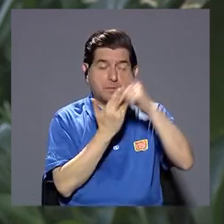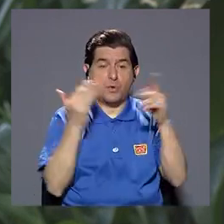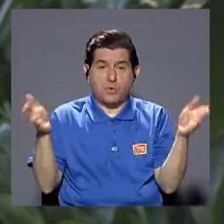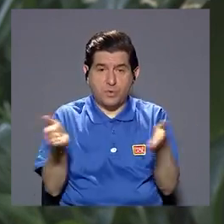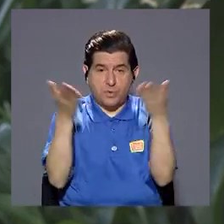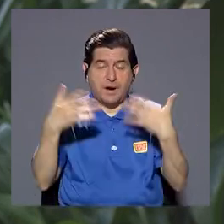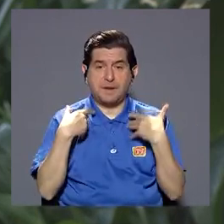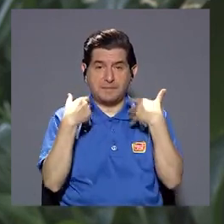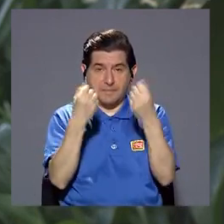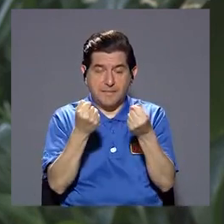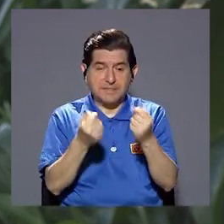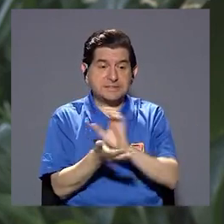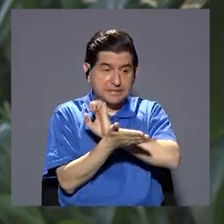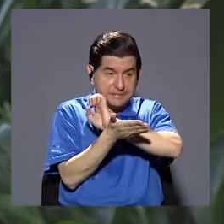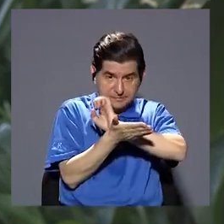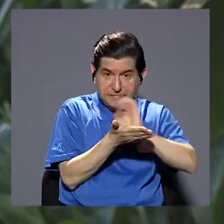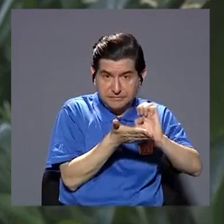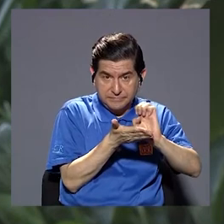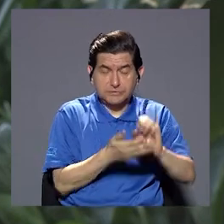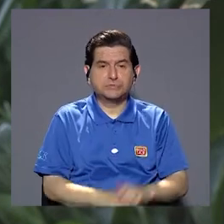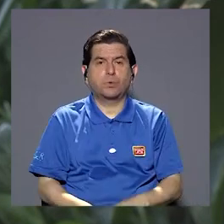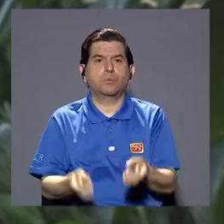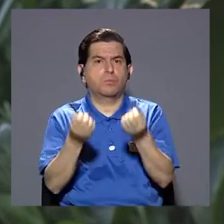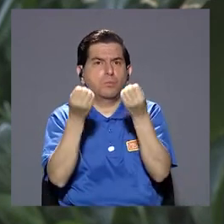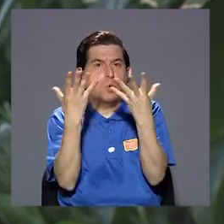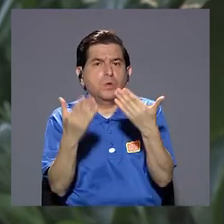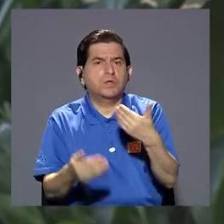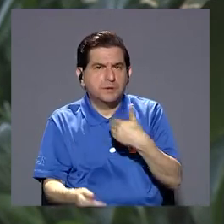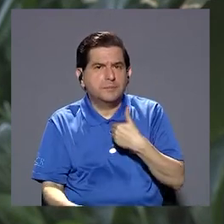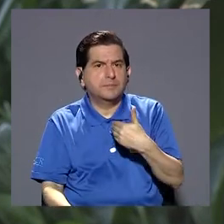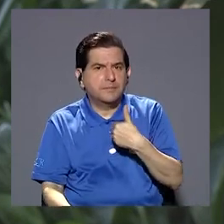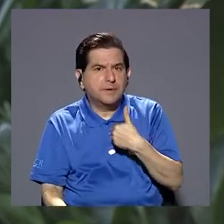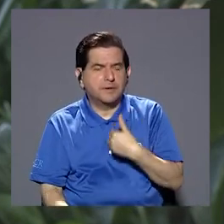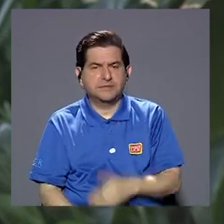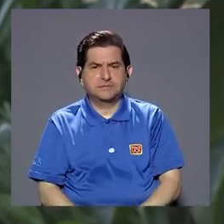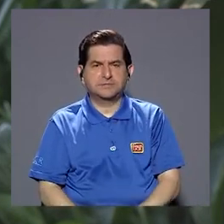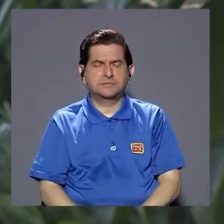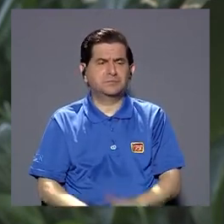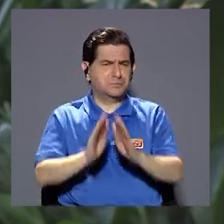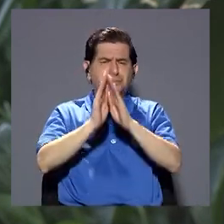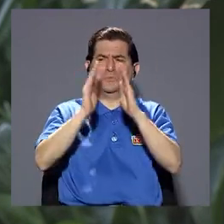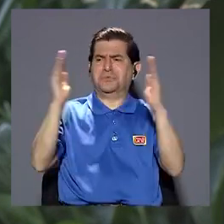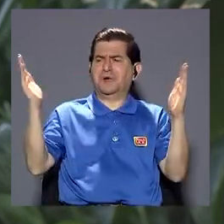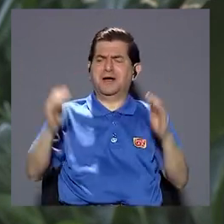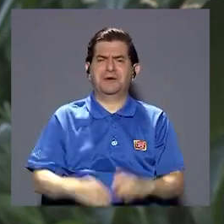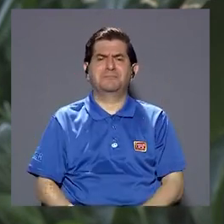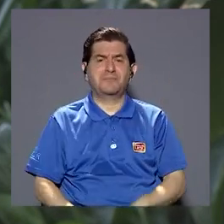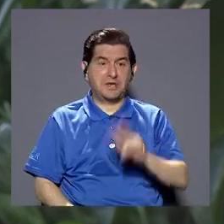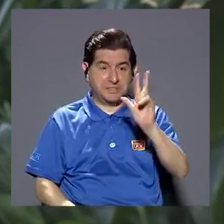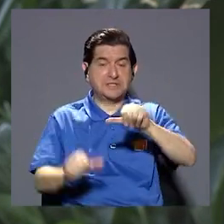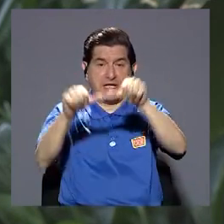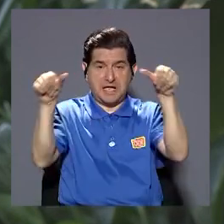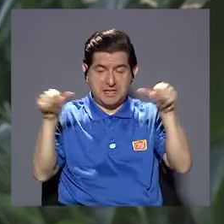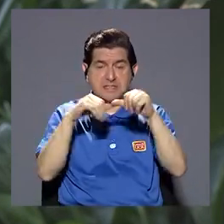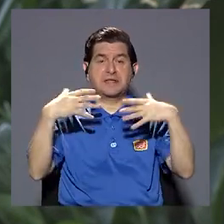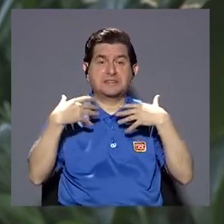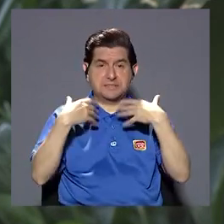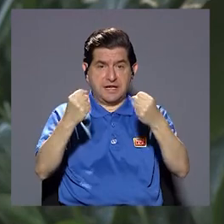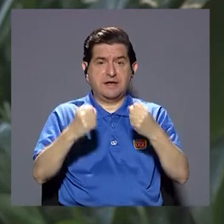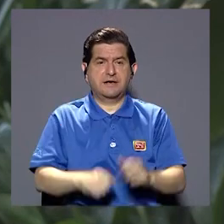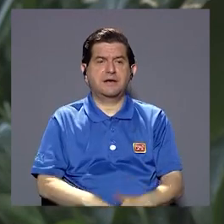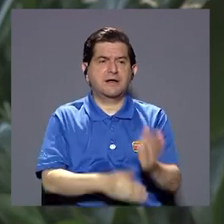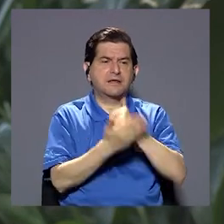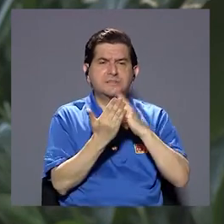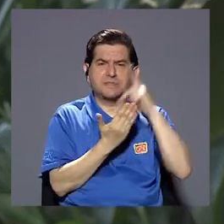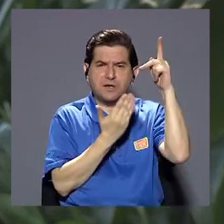programas de promoción de la salud y prevención pues son bastantes los que tenemos y son amplios y a lo largo de las tres áreas de salud